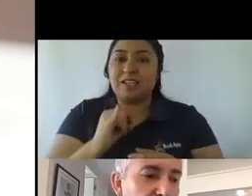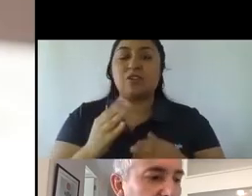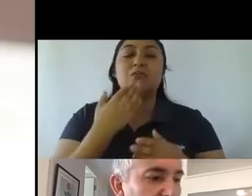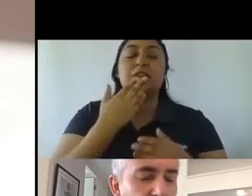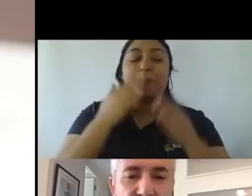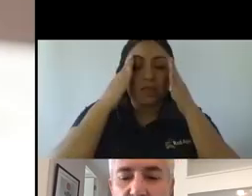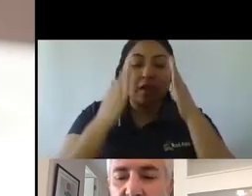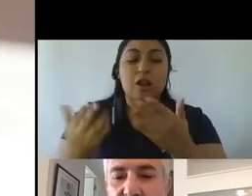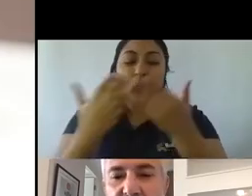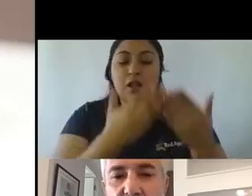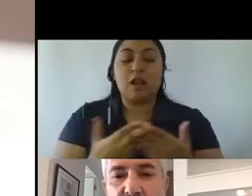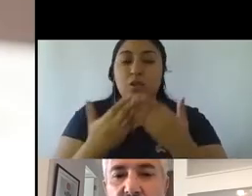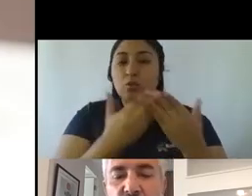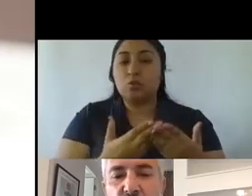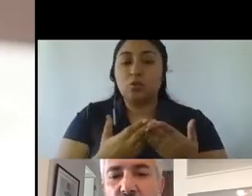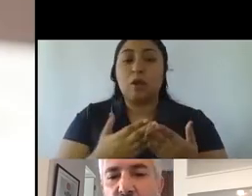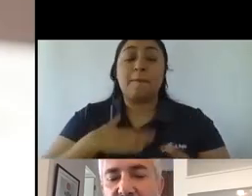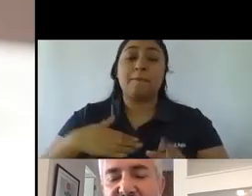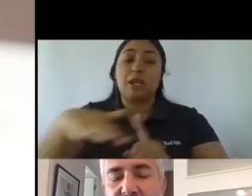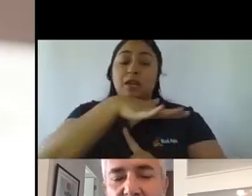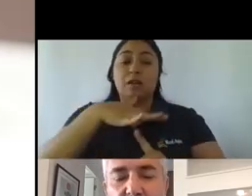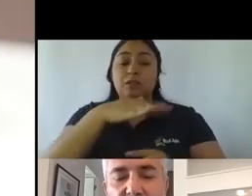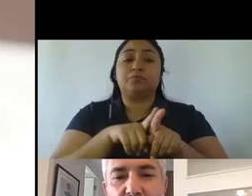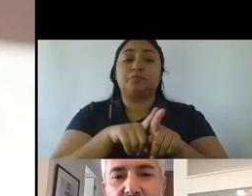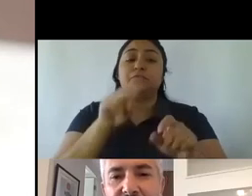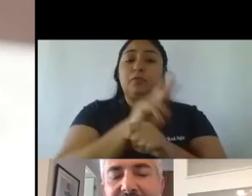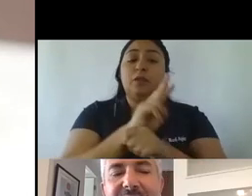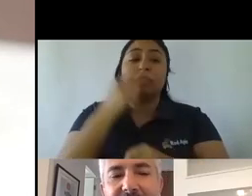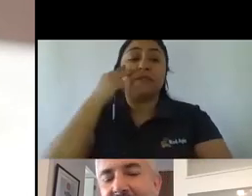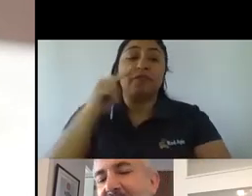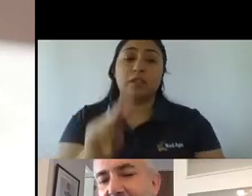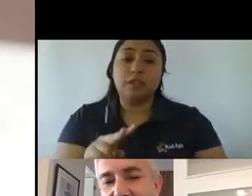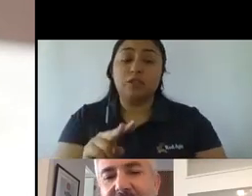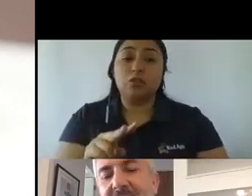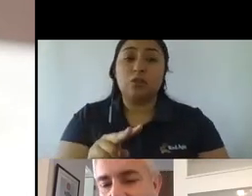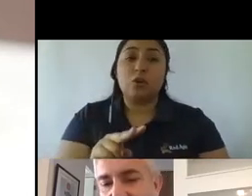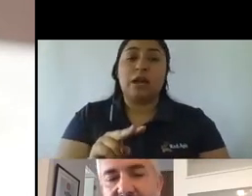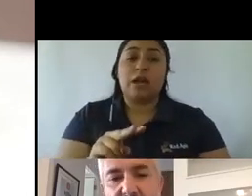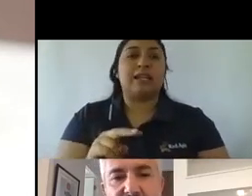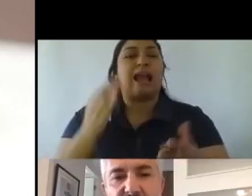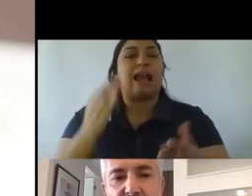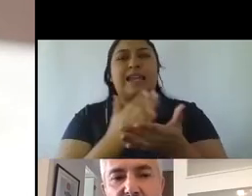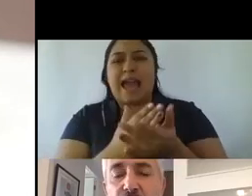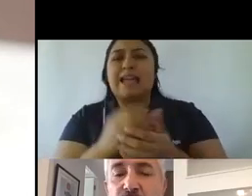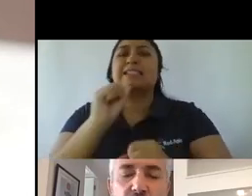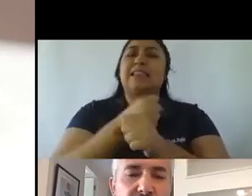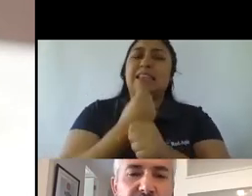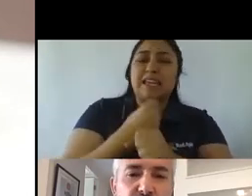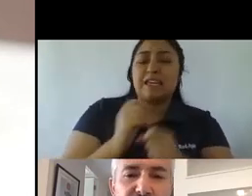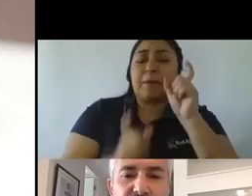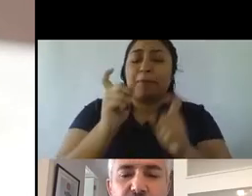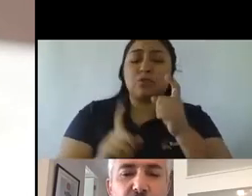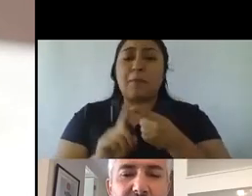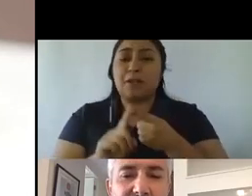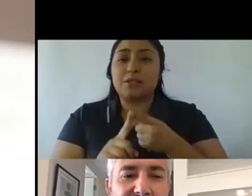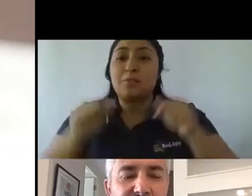En mi caso, como profesor, he visto cómo se han incrementado, digamos, toda la cantidad de clases, talleres, gente que está participando. Hoy día los diplomas